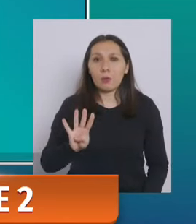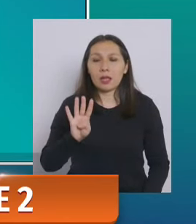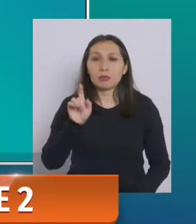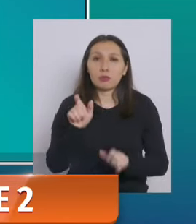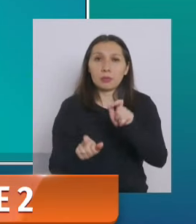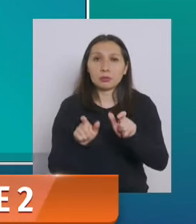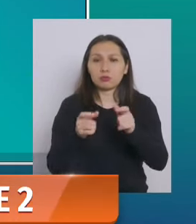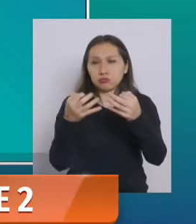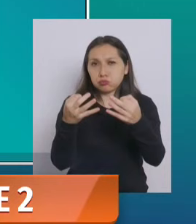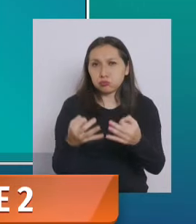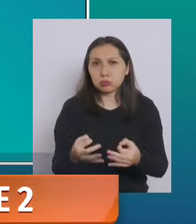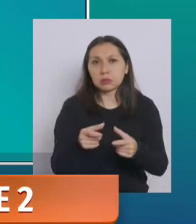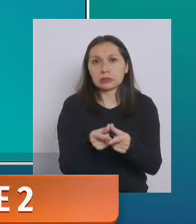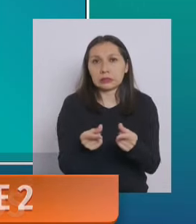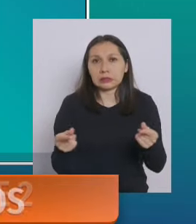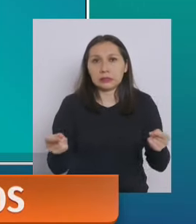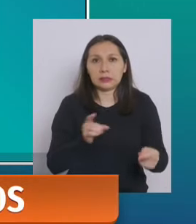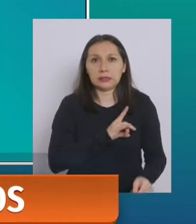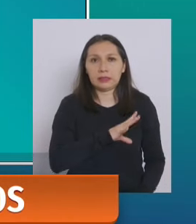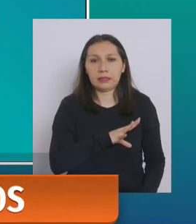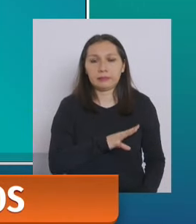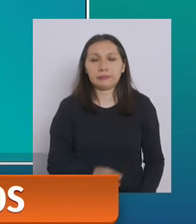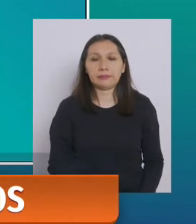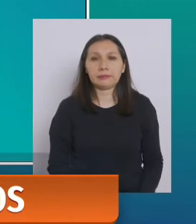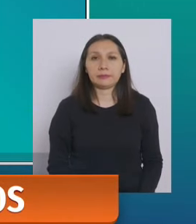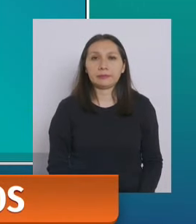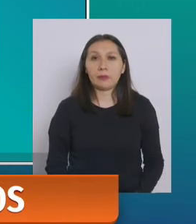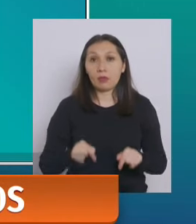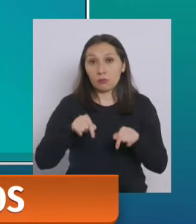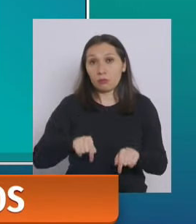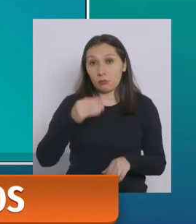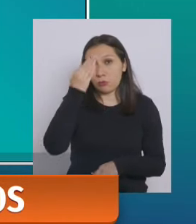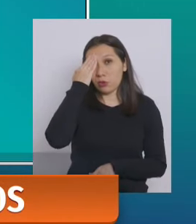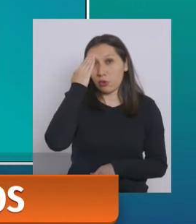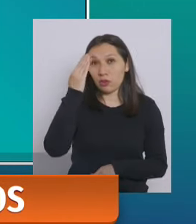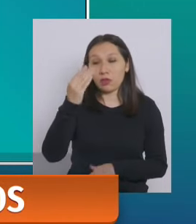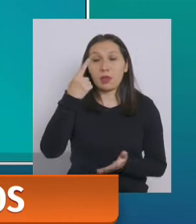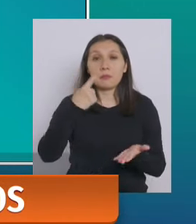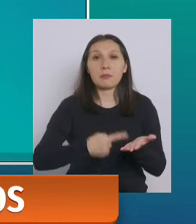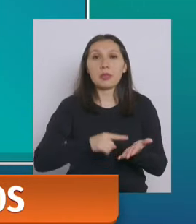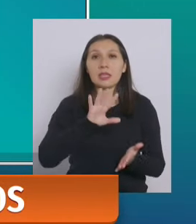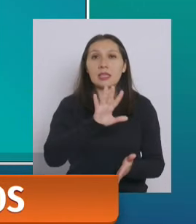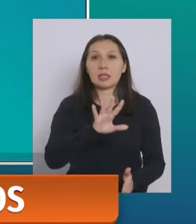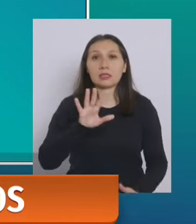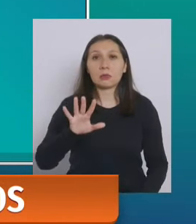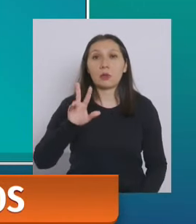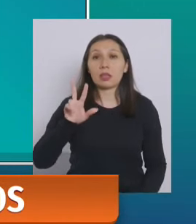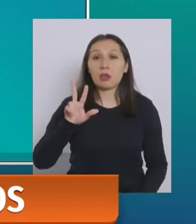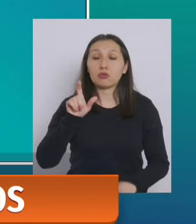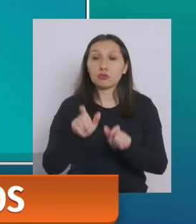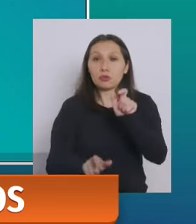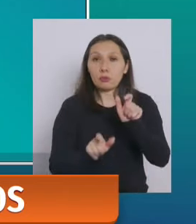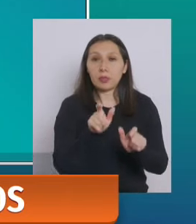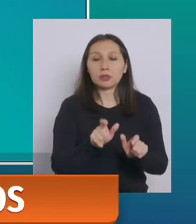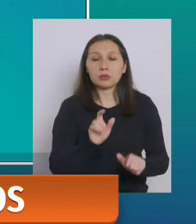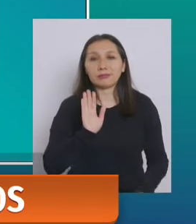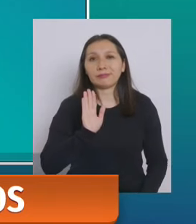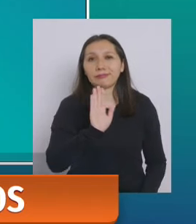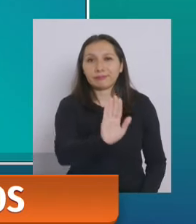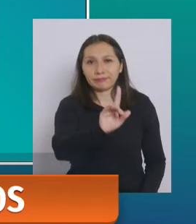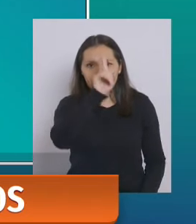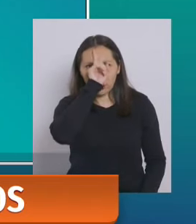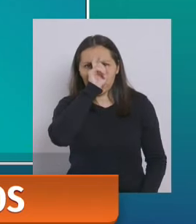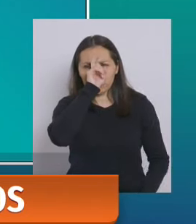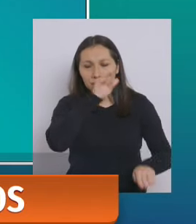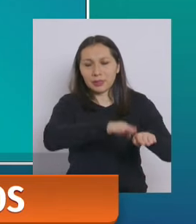en todo el país hoy día mil quinientas cincuenta y ocho personas se encuentran